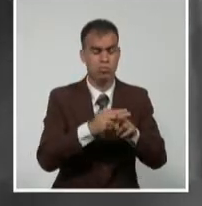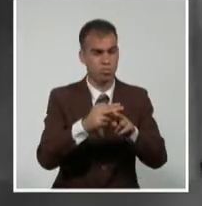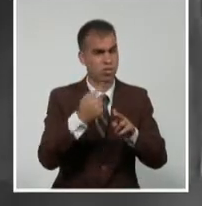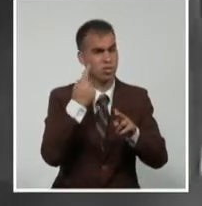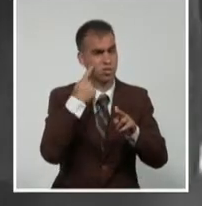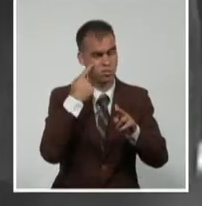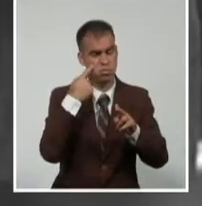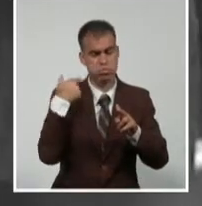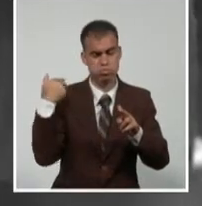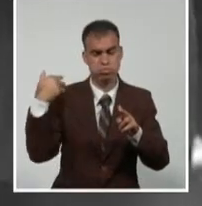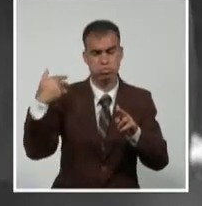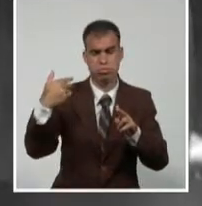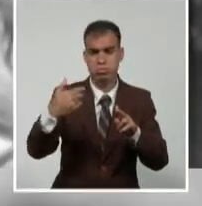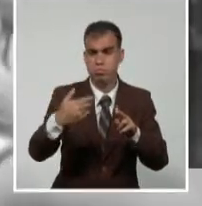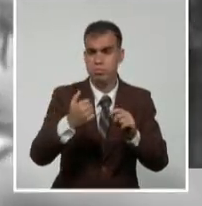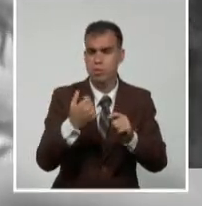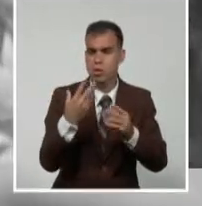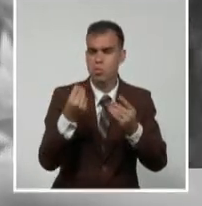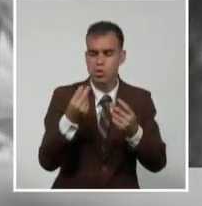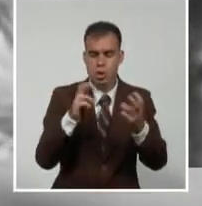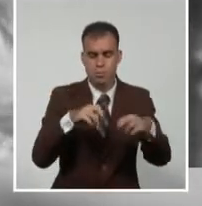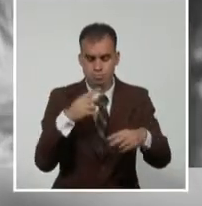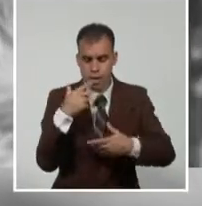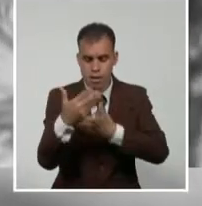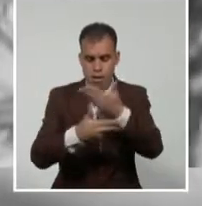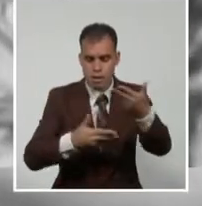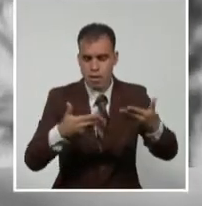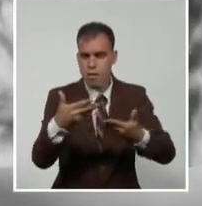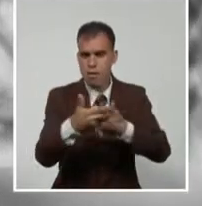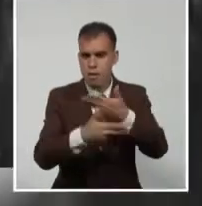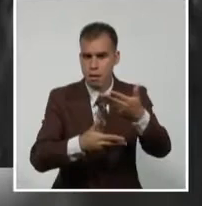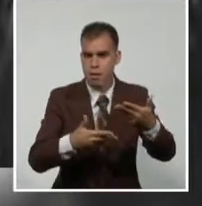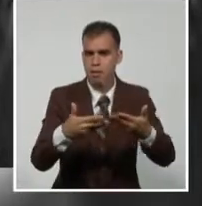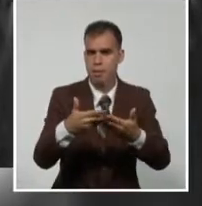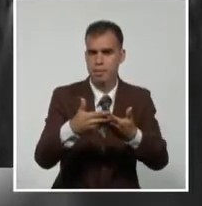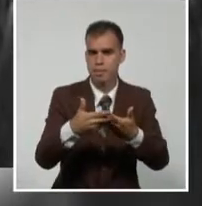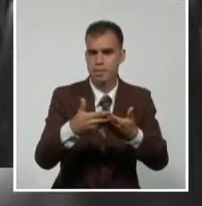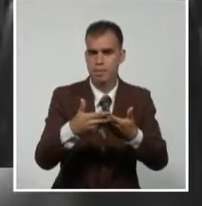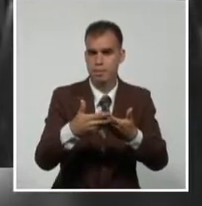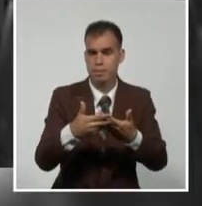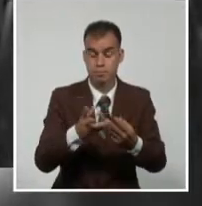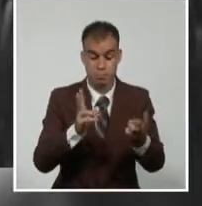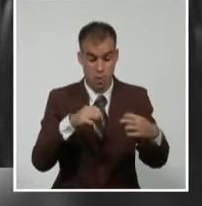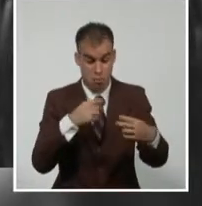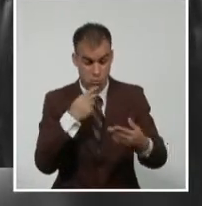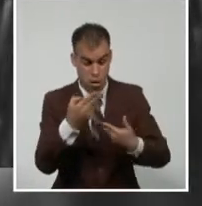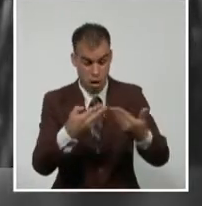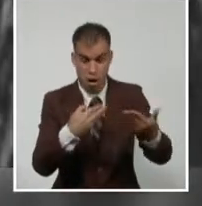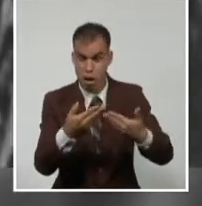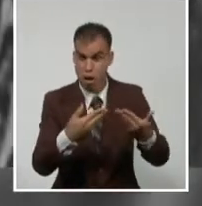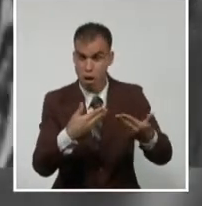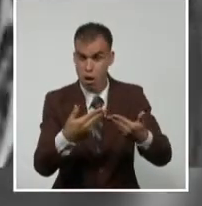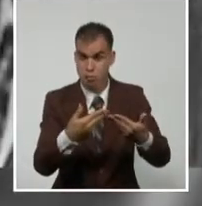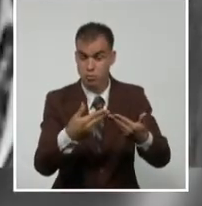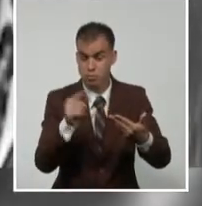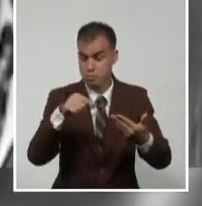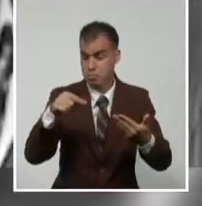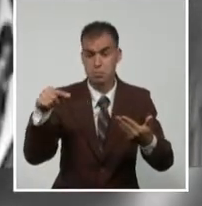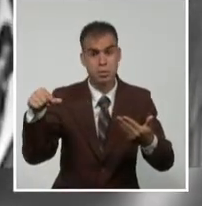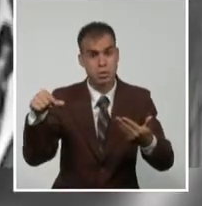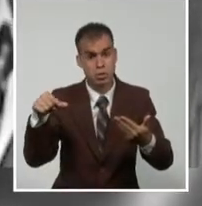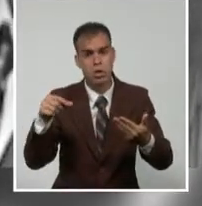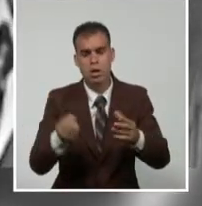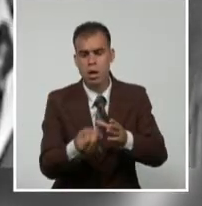acontecimientos, de debates complejos y fructíferos. Ha sido el diálogo franco y constructivo de los creadores con sus